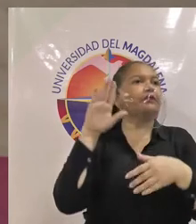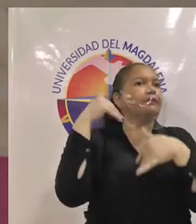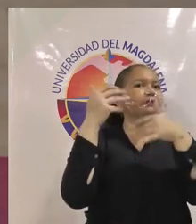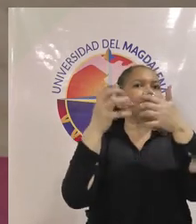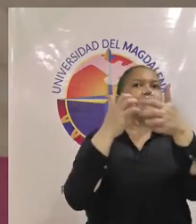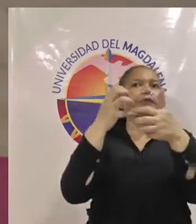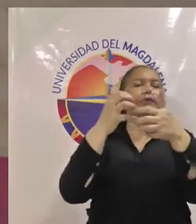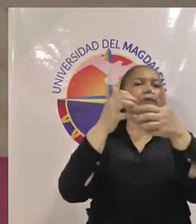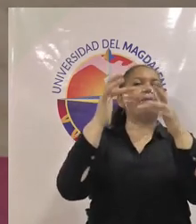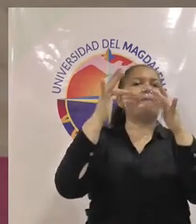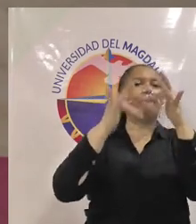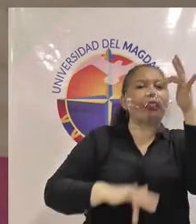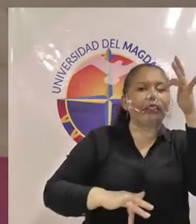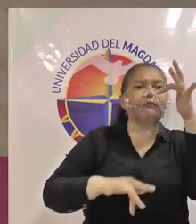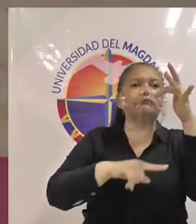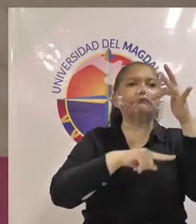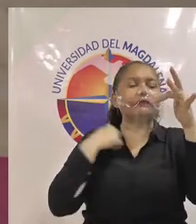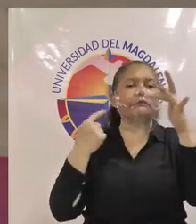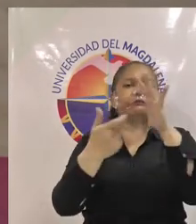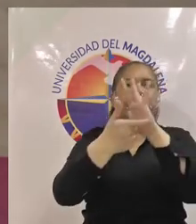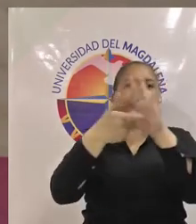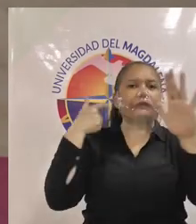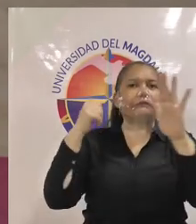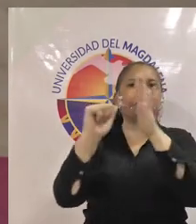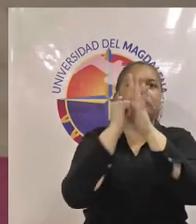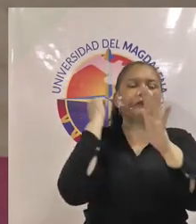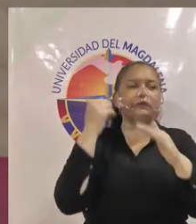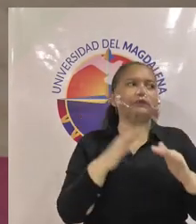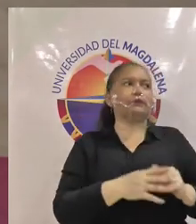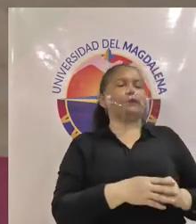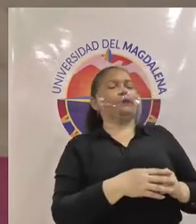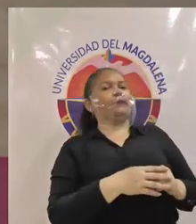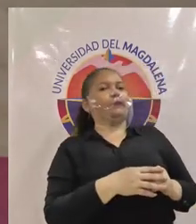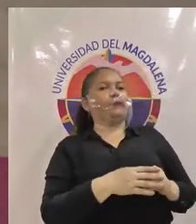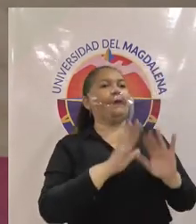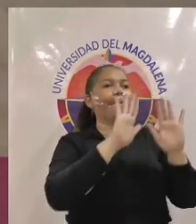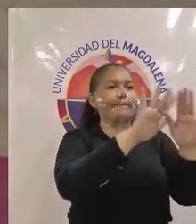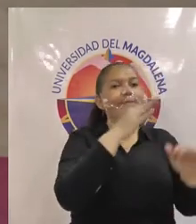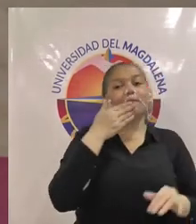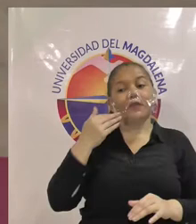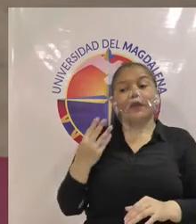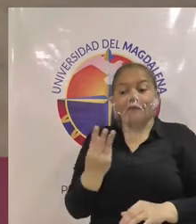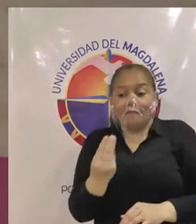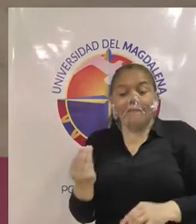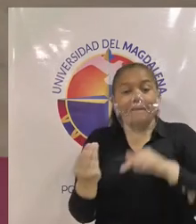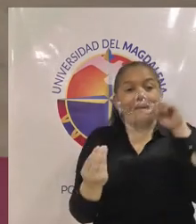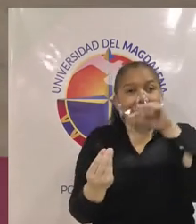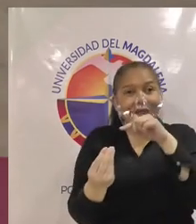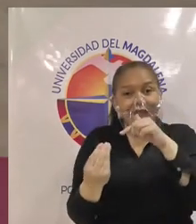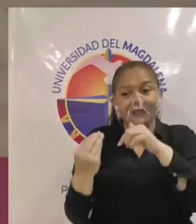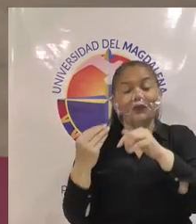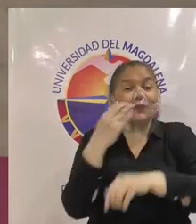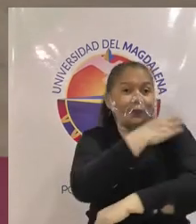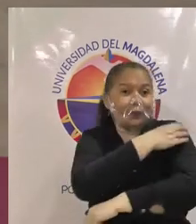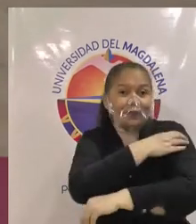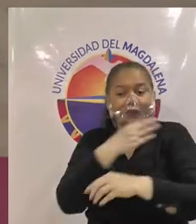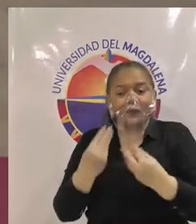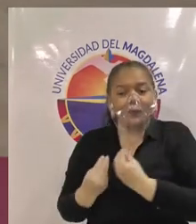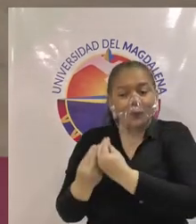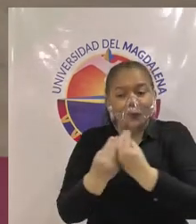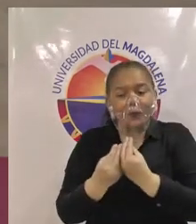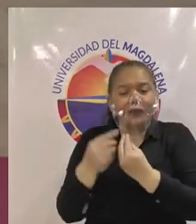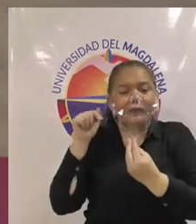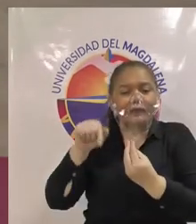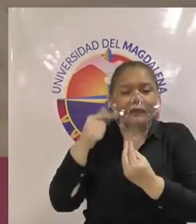mil y una fallas entonces con la creación de estos comités que van a ser seccionados por facultades y a su vez por programa lo que